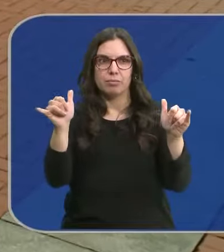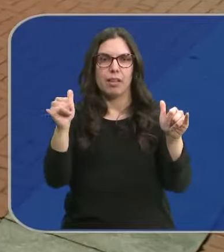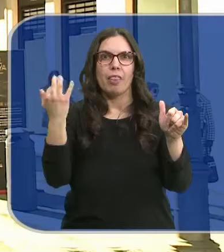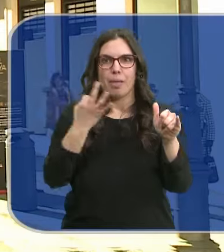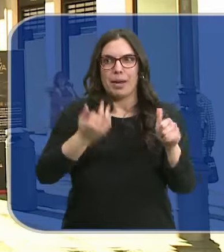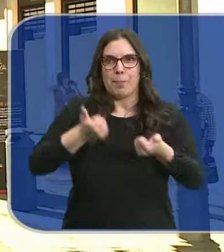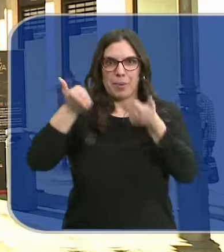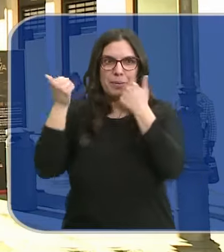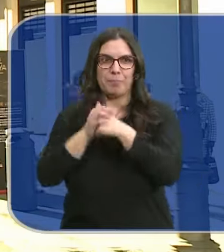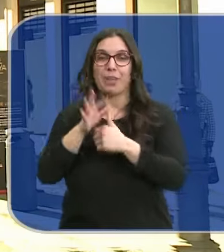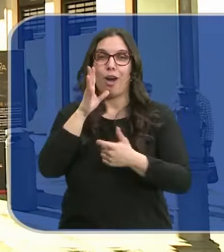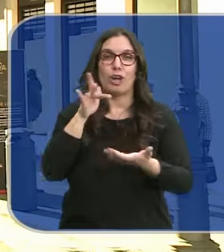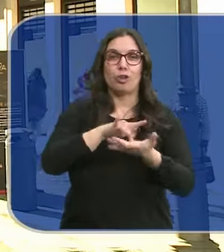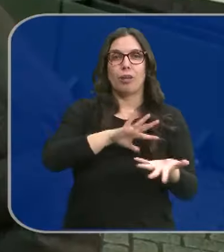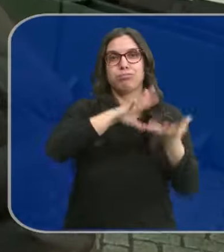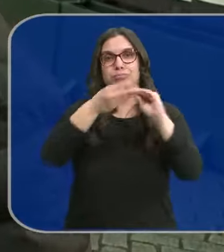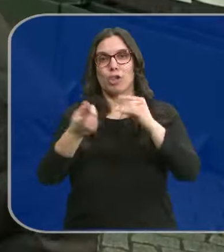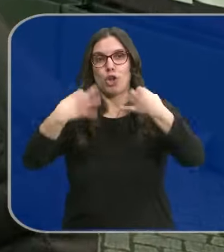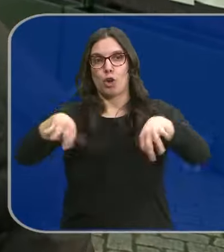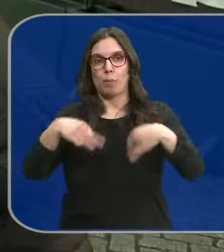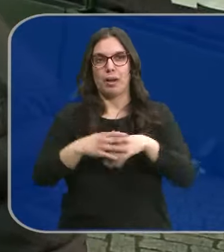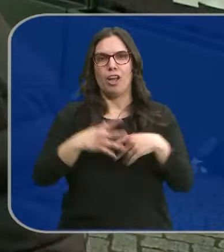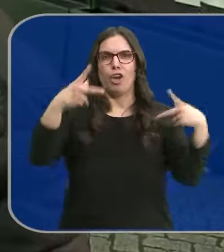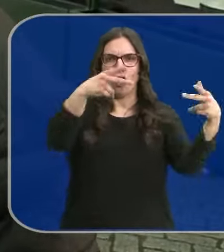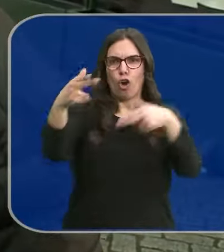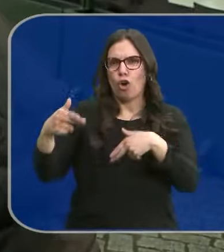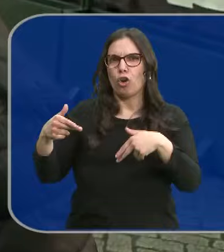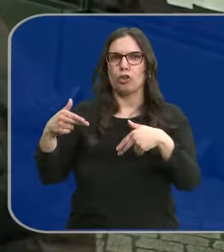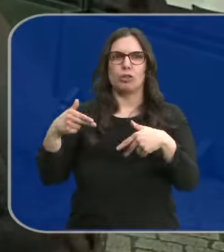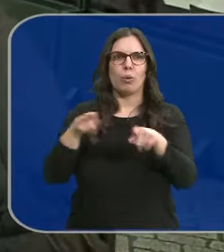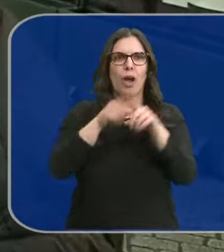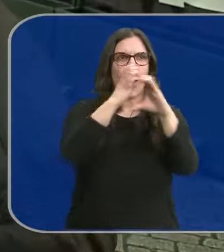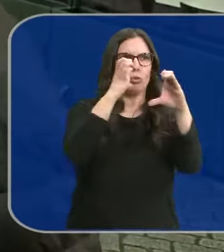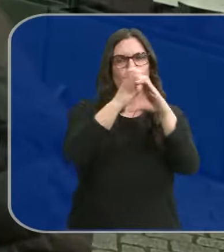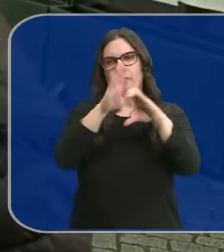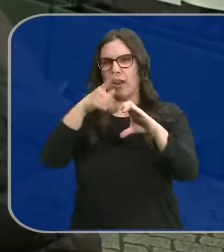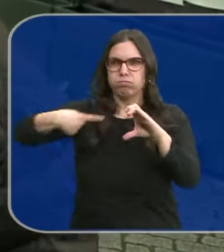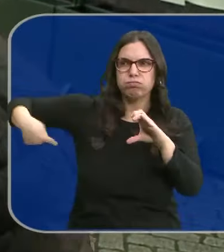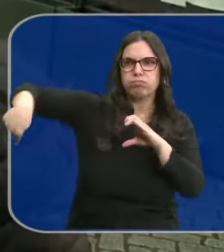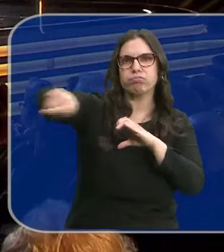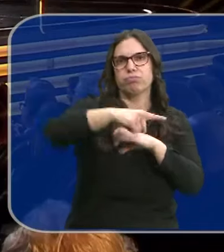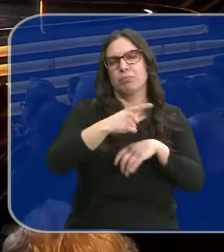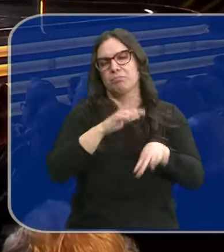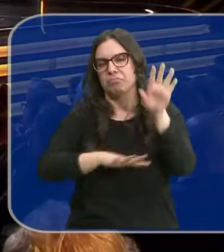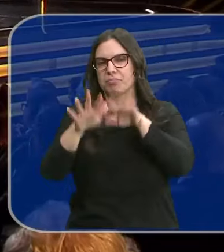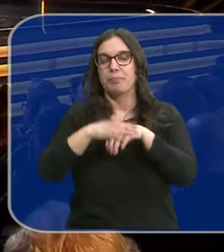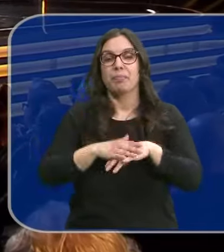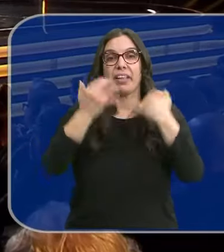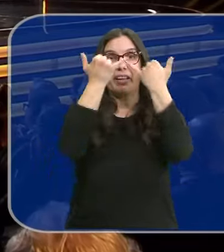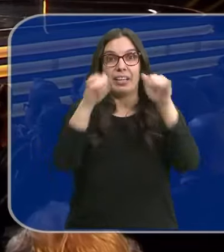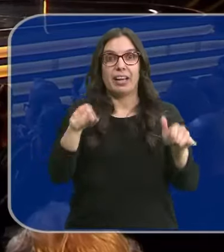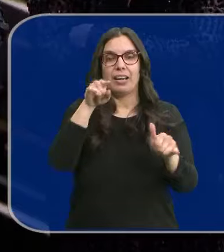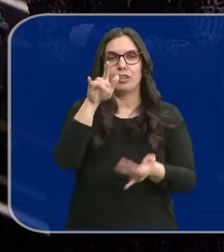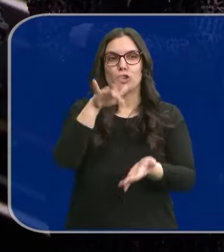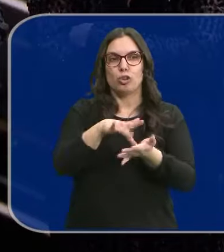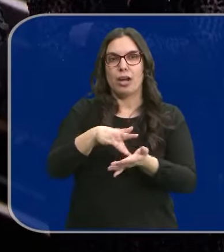que tenía que haber muchos... ...toca volver a la normalidad. Cortan todo, escogéramos el autobús y te tiene que ir por otro lado. Una ceremonia que